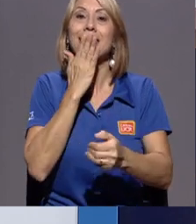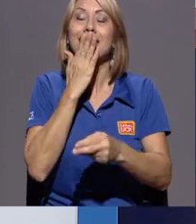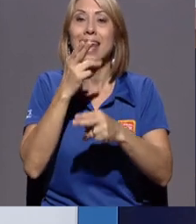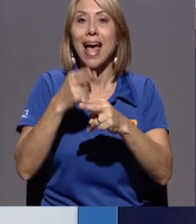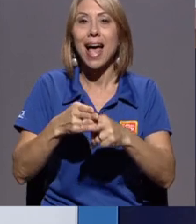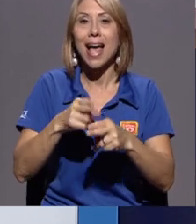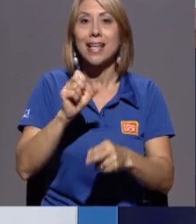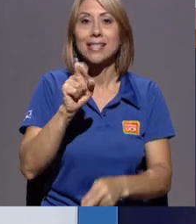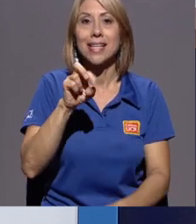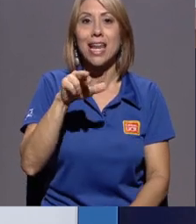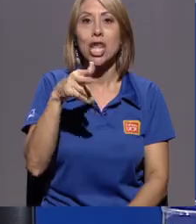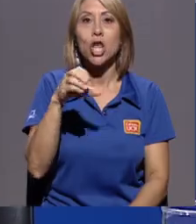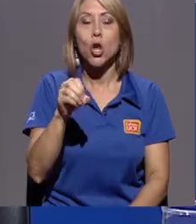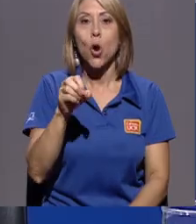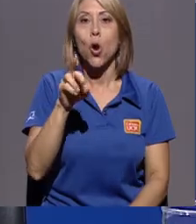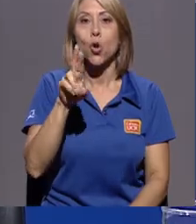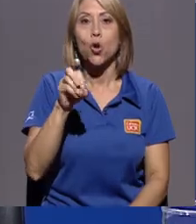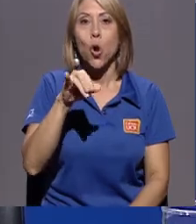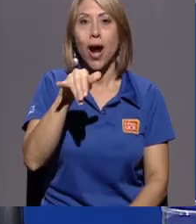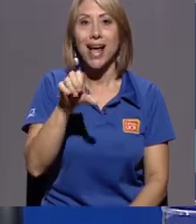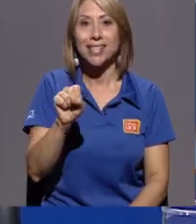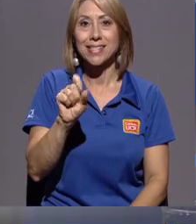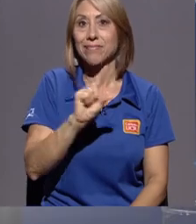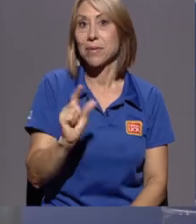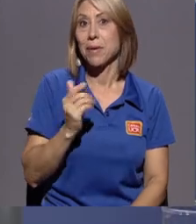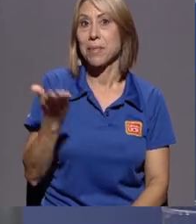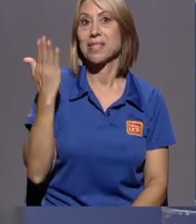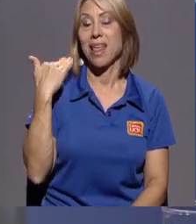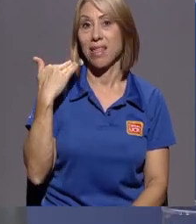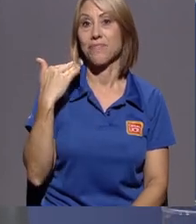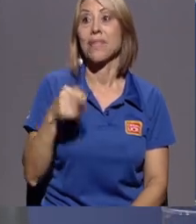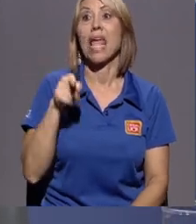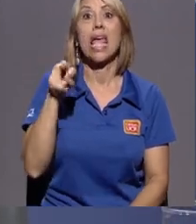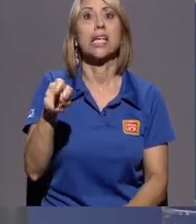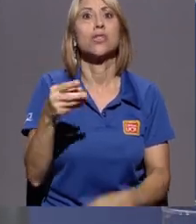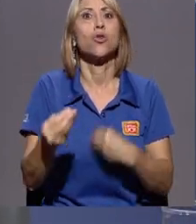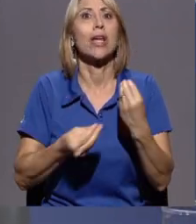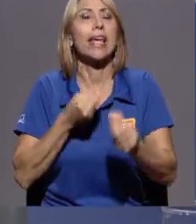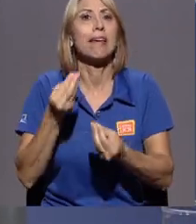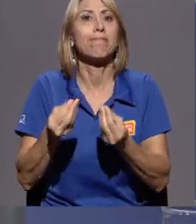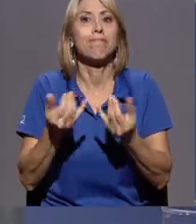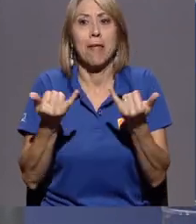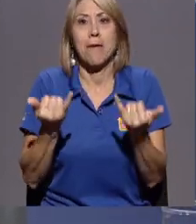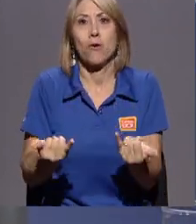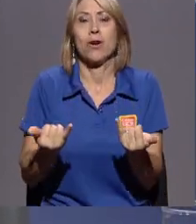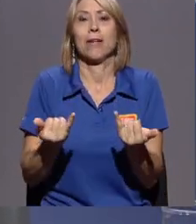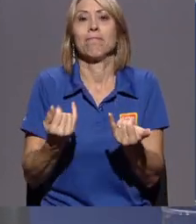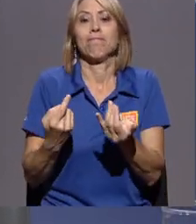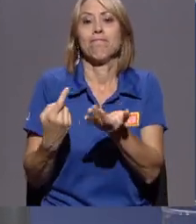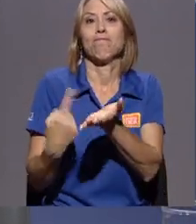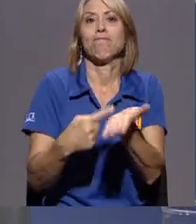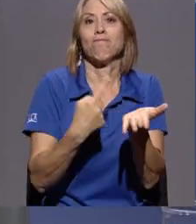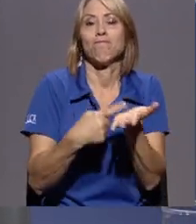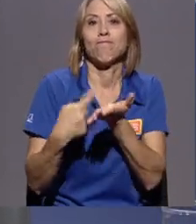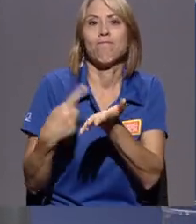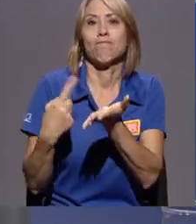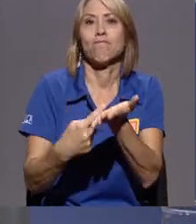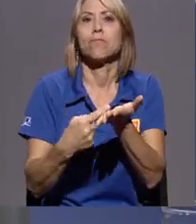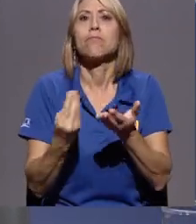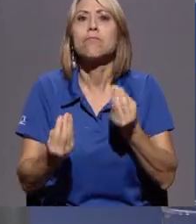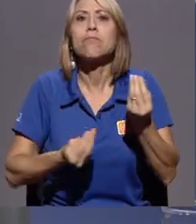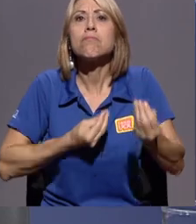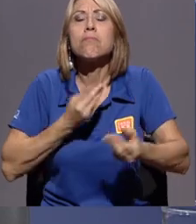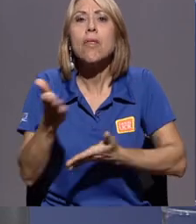Sergio Rojas la semana pasada. Y esto ha traído a la palestra, ha sacado de un momento a otro la superficie. Algo está